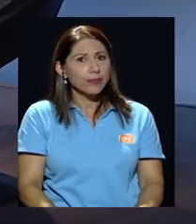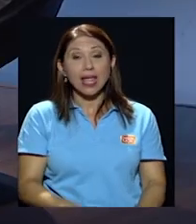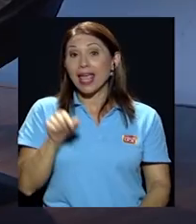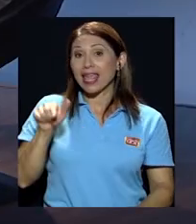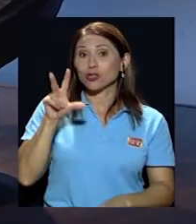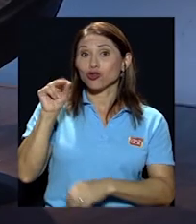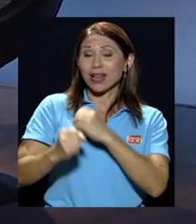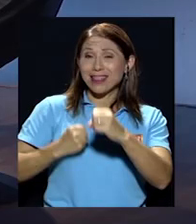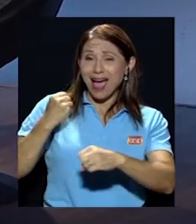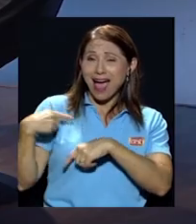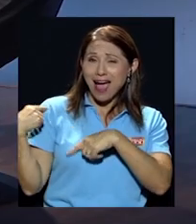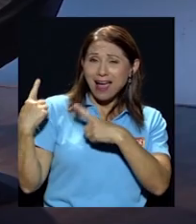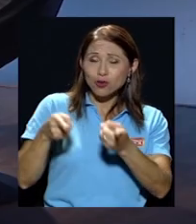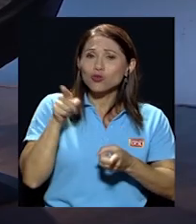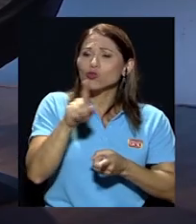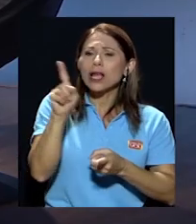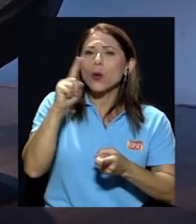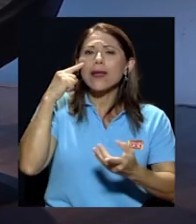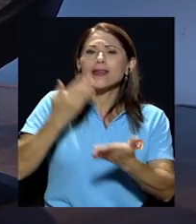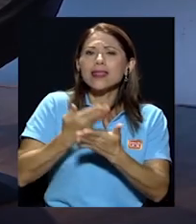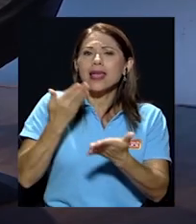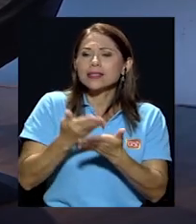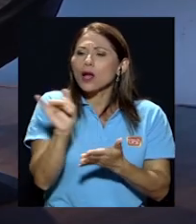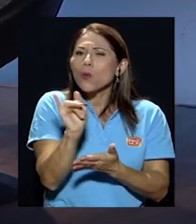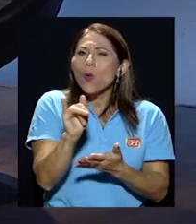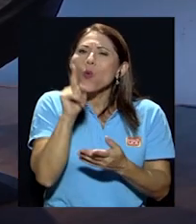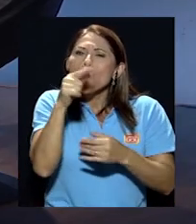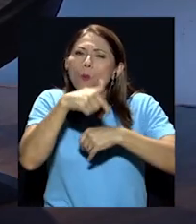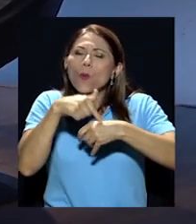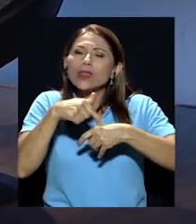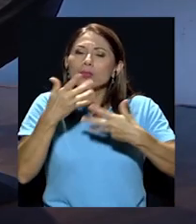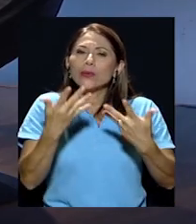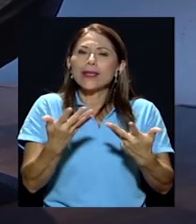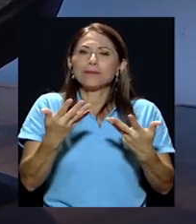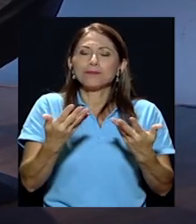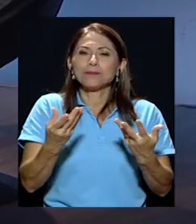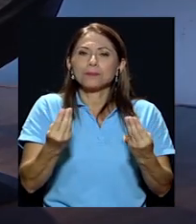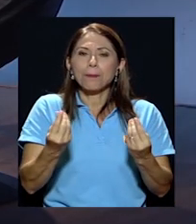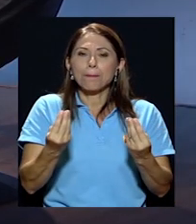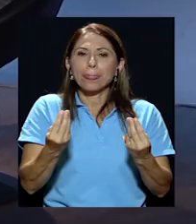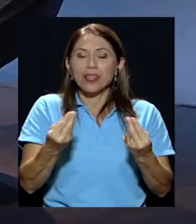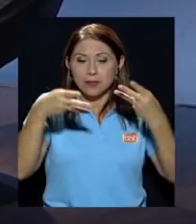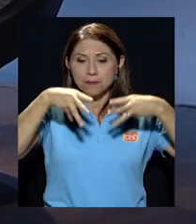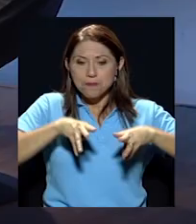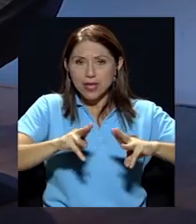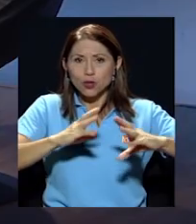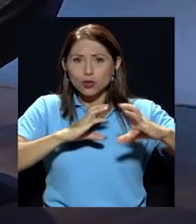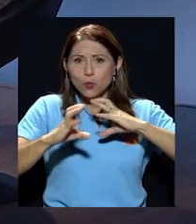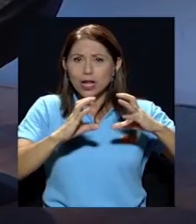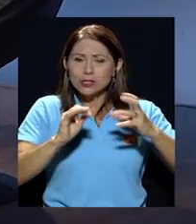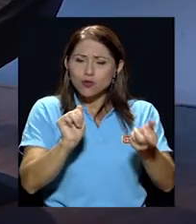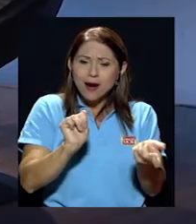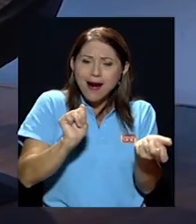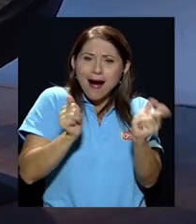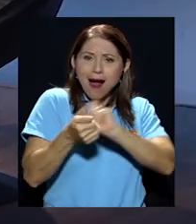evidencia una línea donde definitivamente hay un cambio de parte de cómo los medios comunican a la